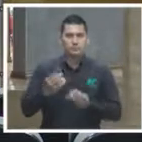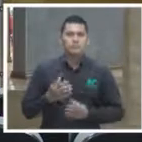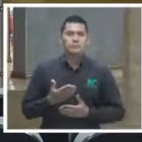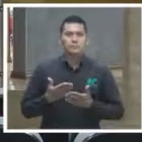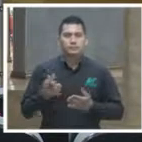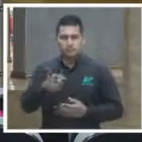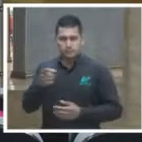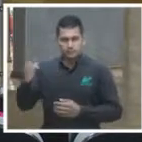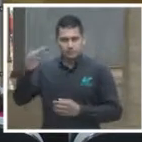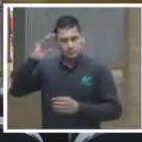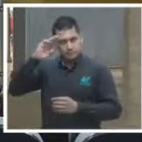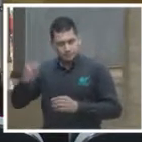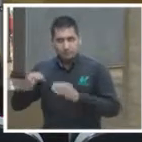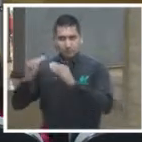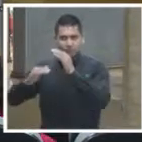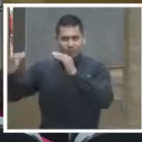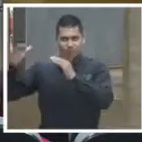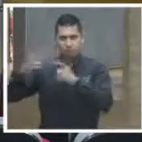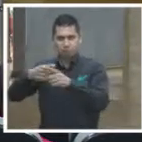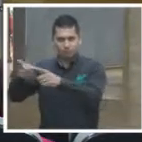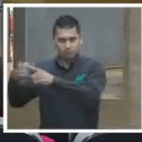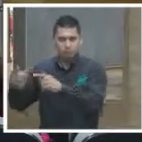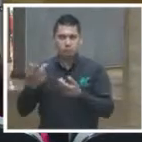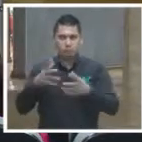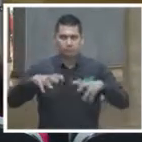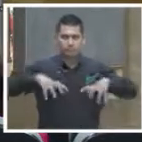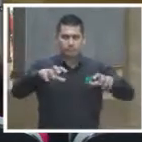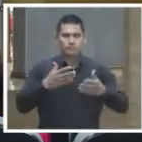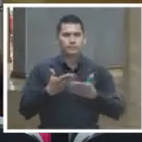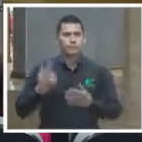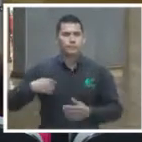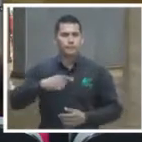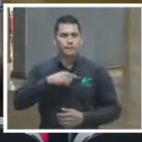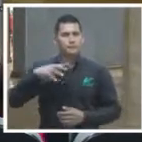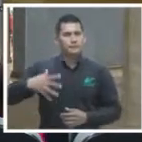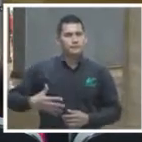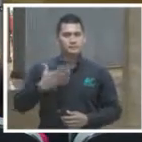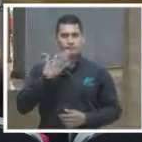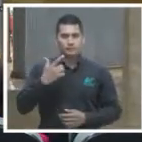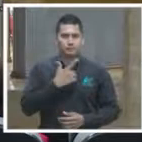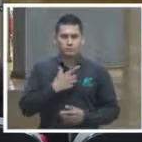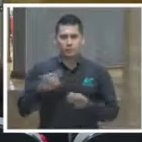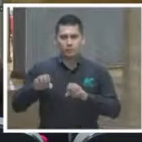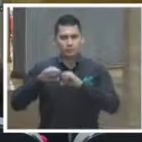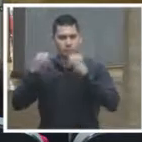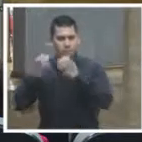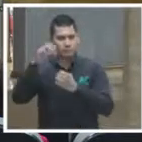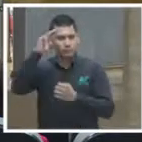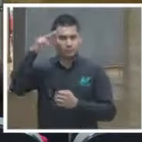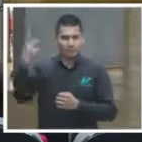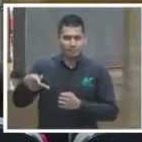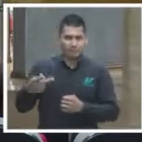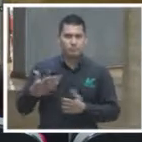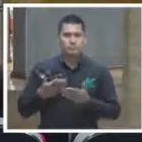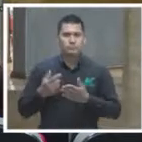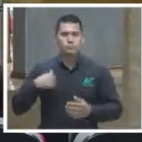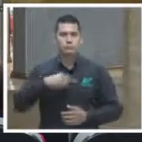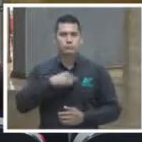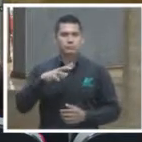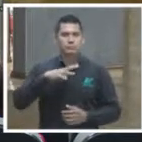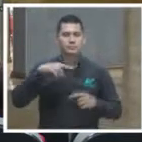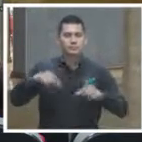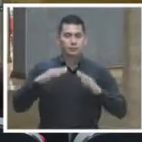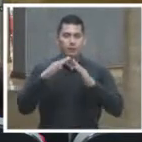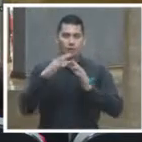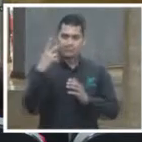magistrados, público que nos acompañe. Es un honor para nosotros quienes integramos esta sala regional Monterrey, tener aquí, en su casa,